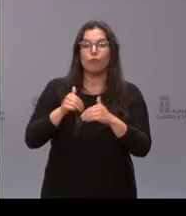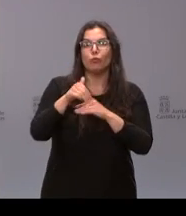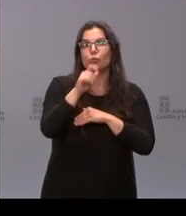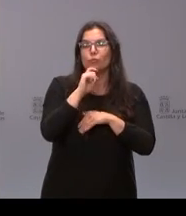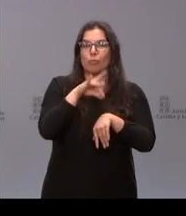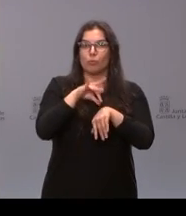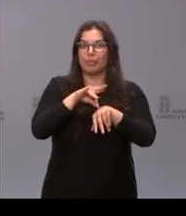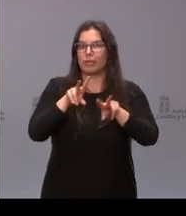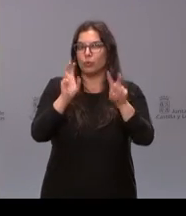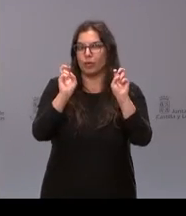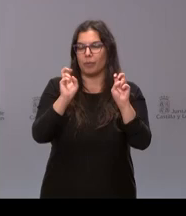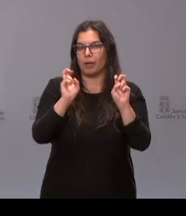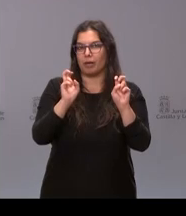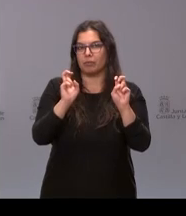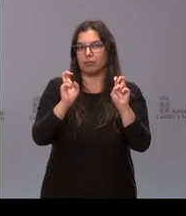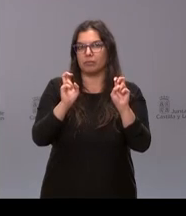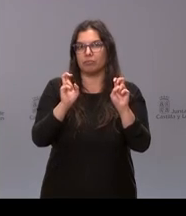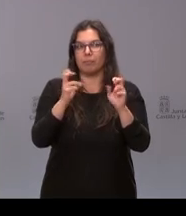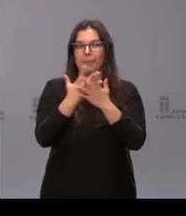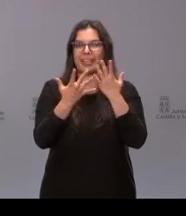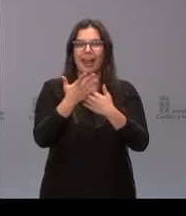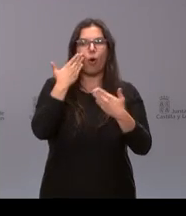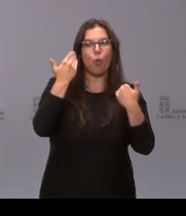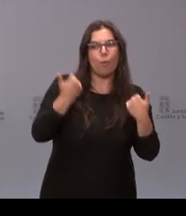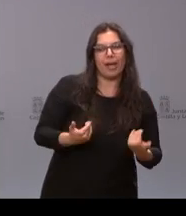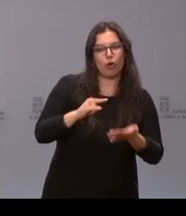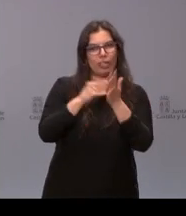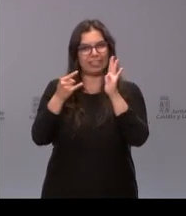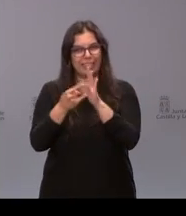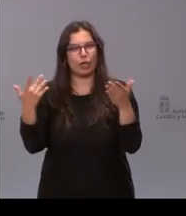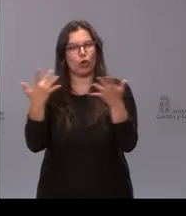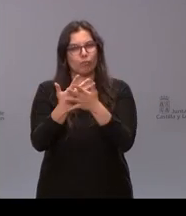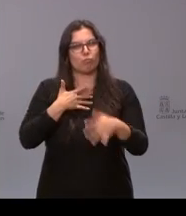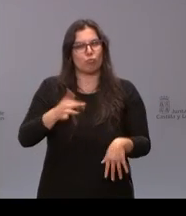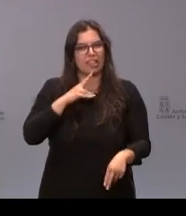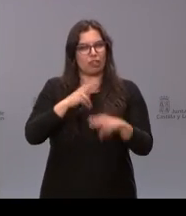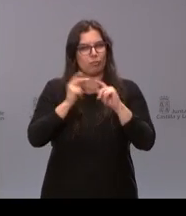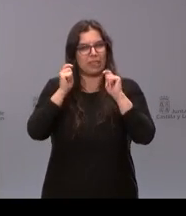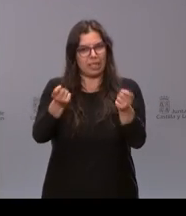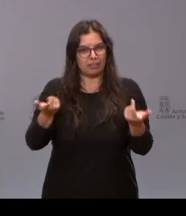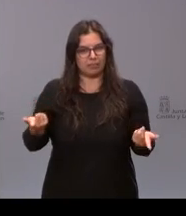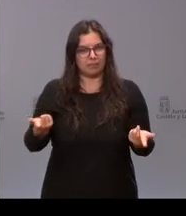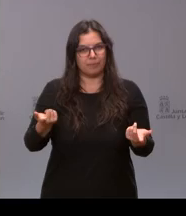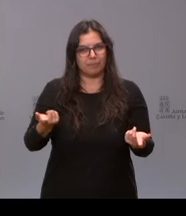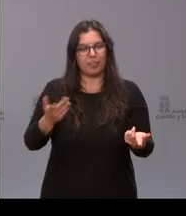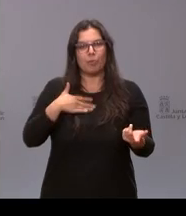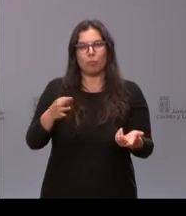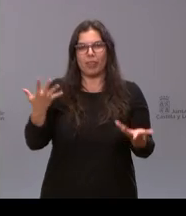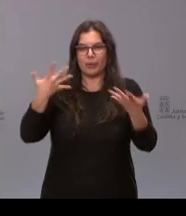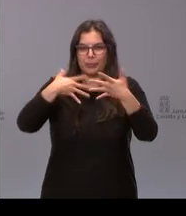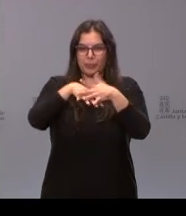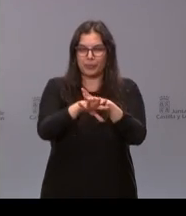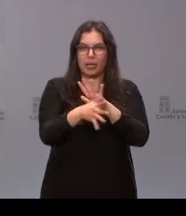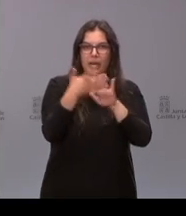que podríamos llamar humanotécnica una medicina que permita integrar los conceptos de